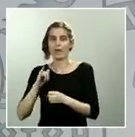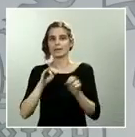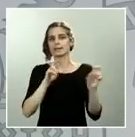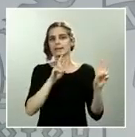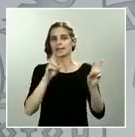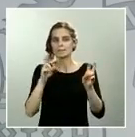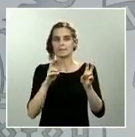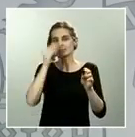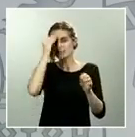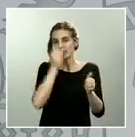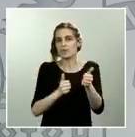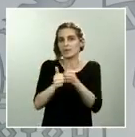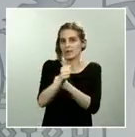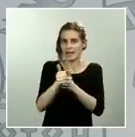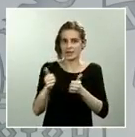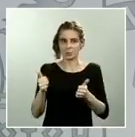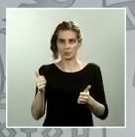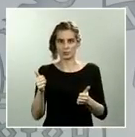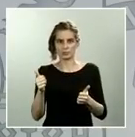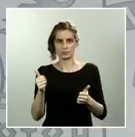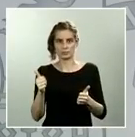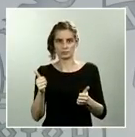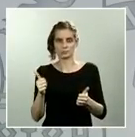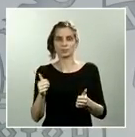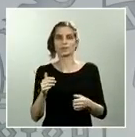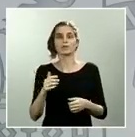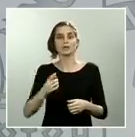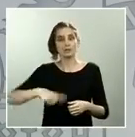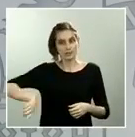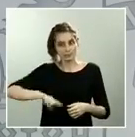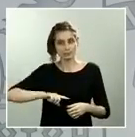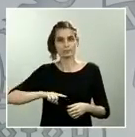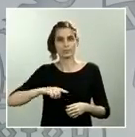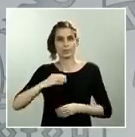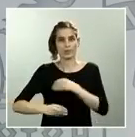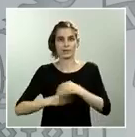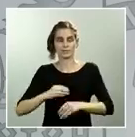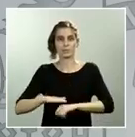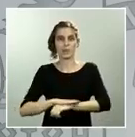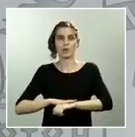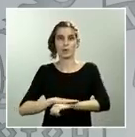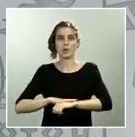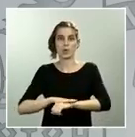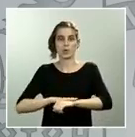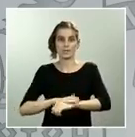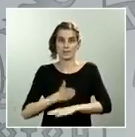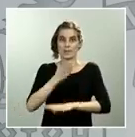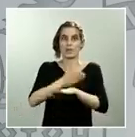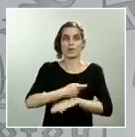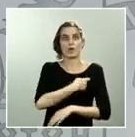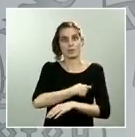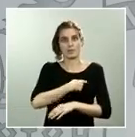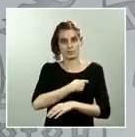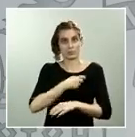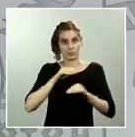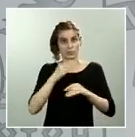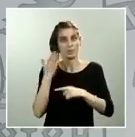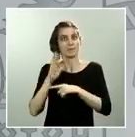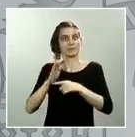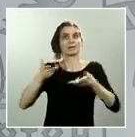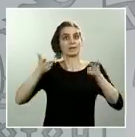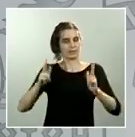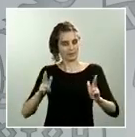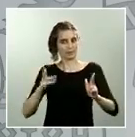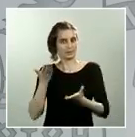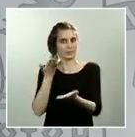y lo harán a través de los representantes que estén allí sentados o sentadas y que permitan ir acompañando al conjunto de